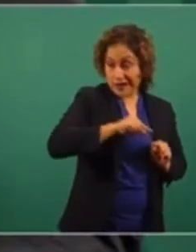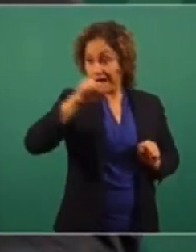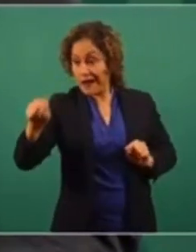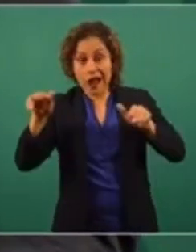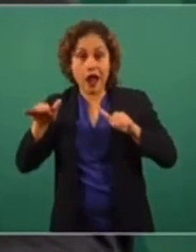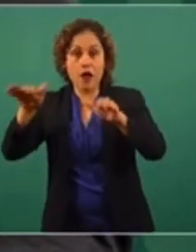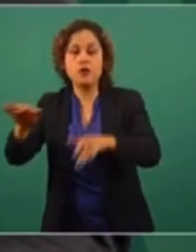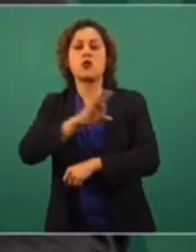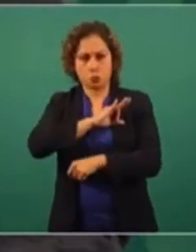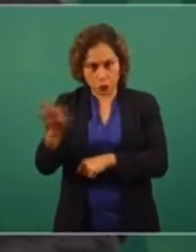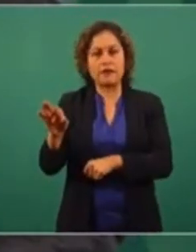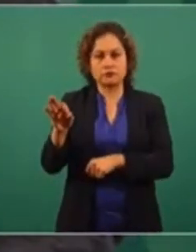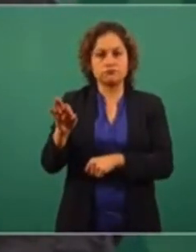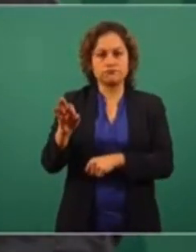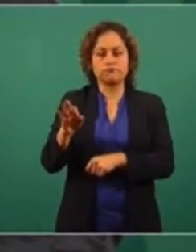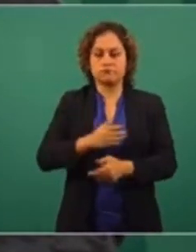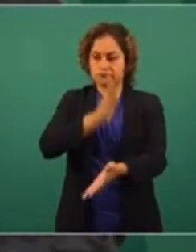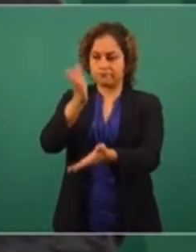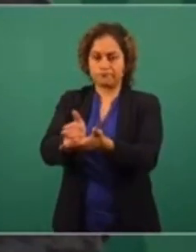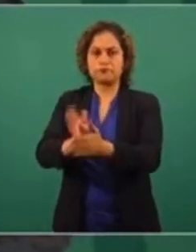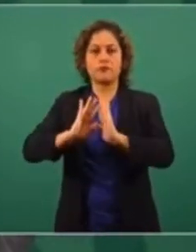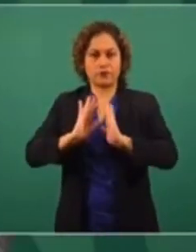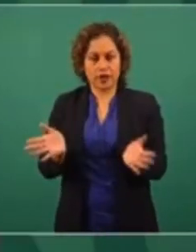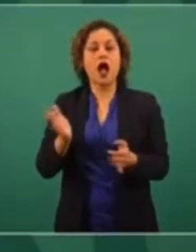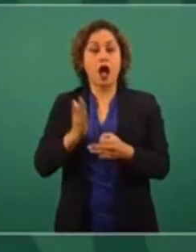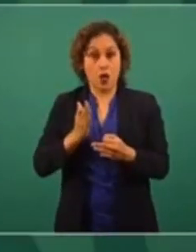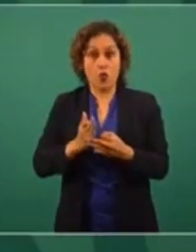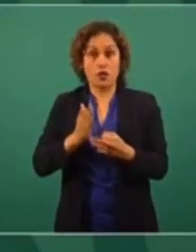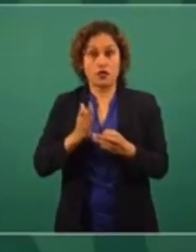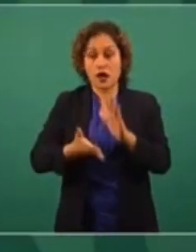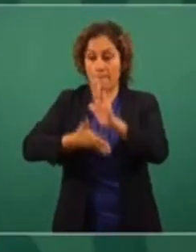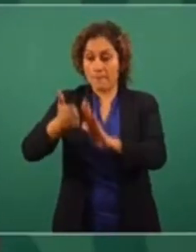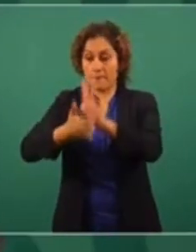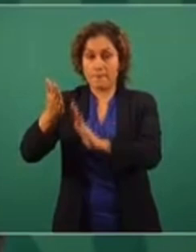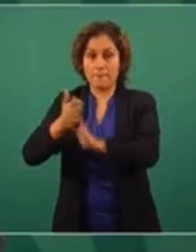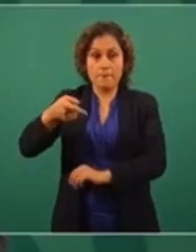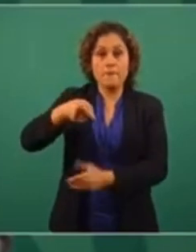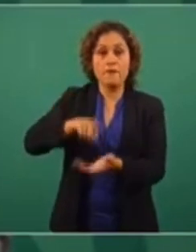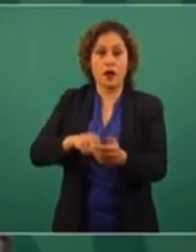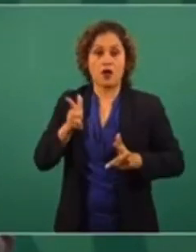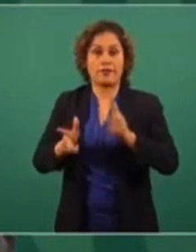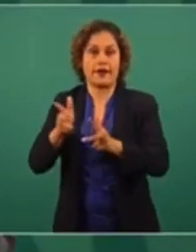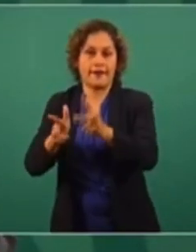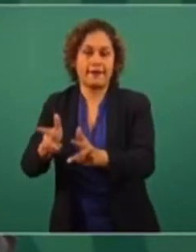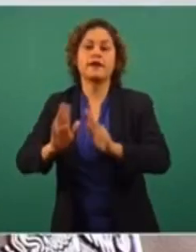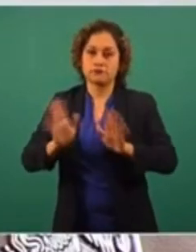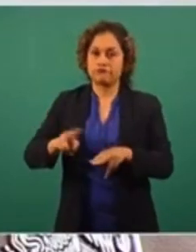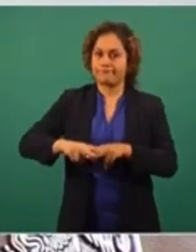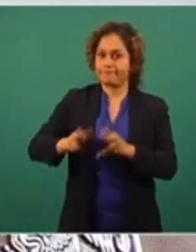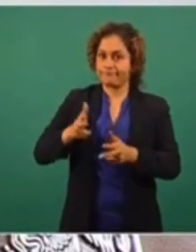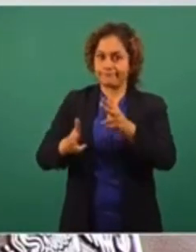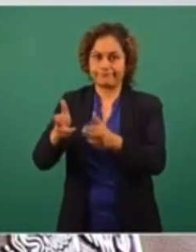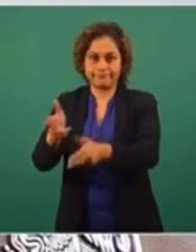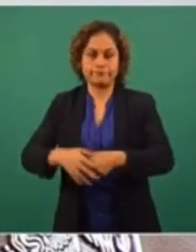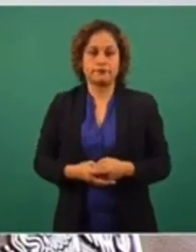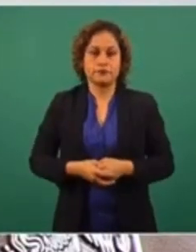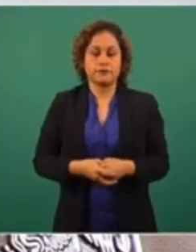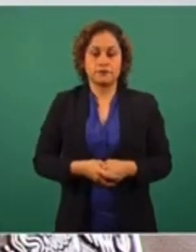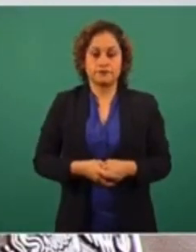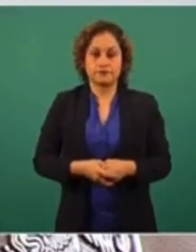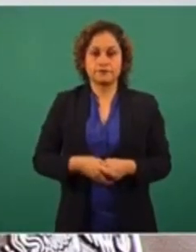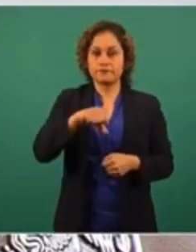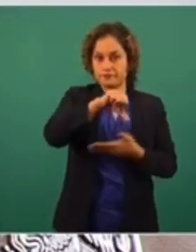ya se está avanzando para la construcción del tren, se va a llegar el tren desde el aeropuerto